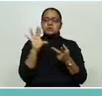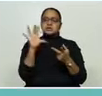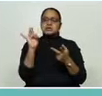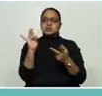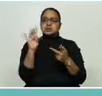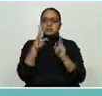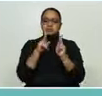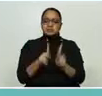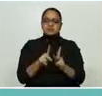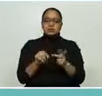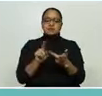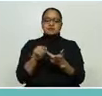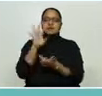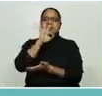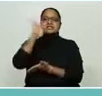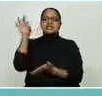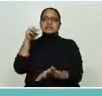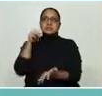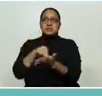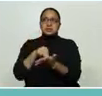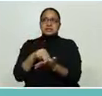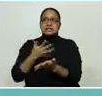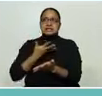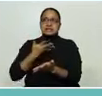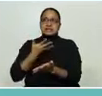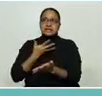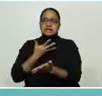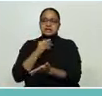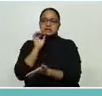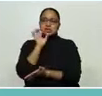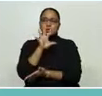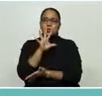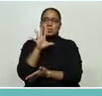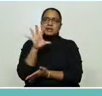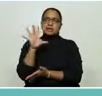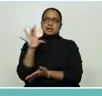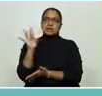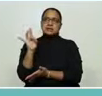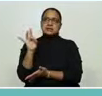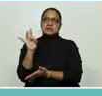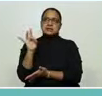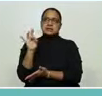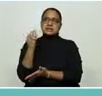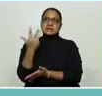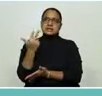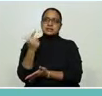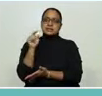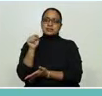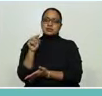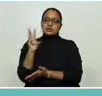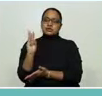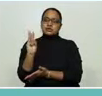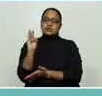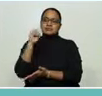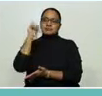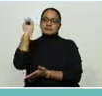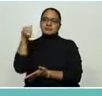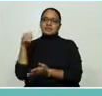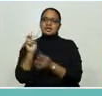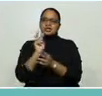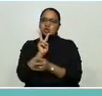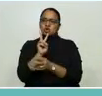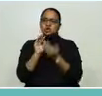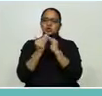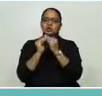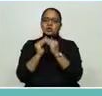así como Francisco Morazán, Francisco Morazán tenemos el 13.6%, o sea, que las dos ciudades